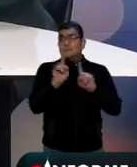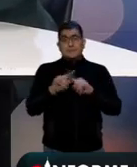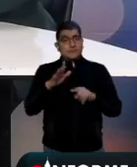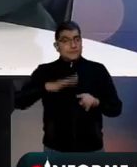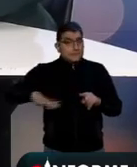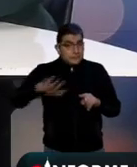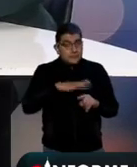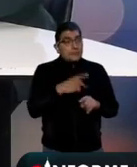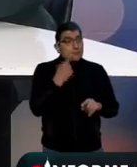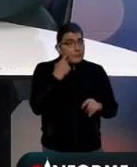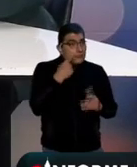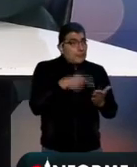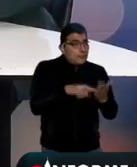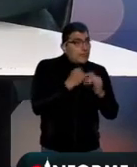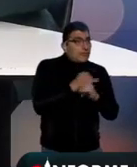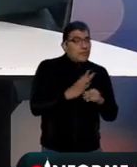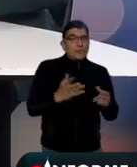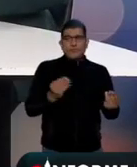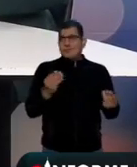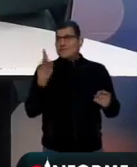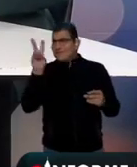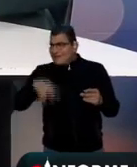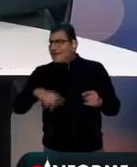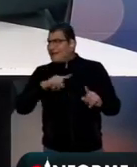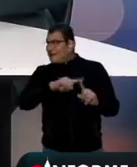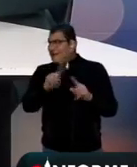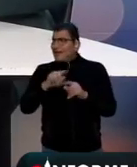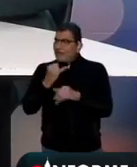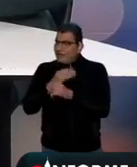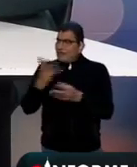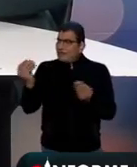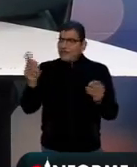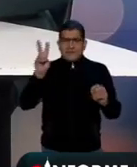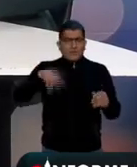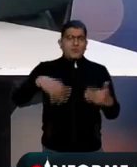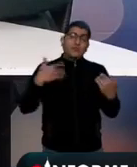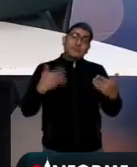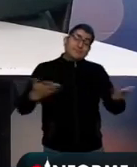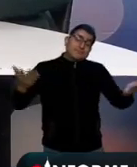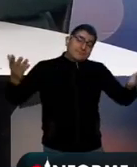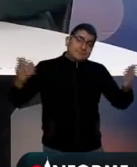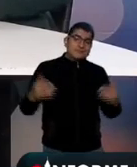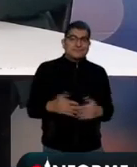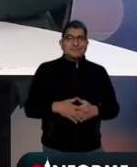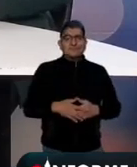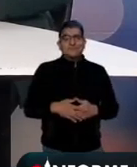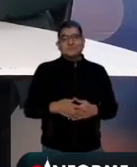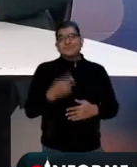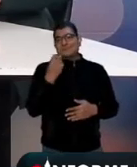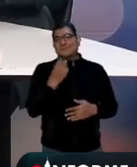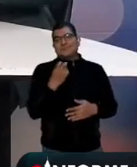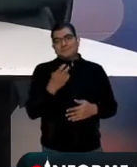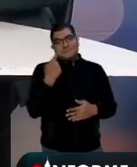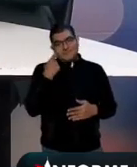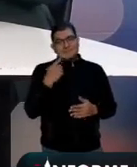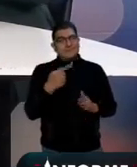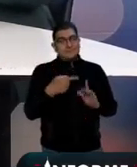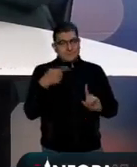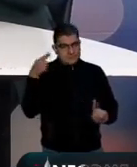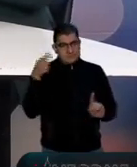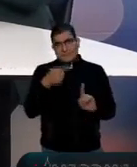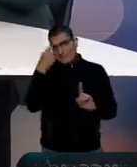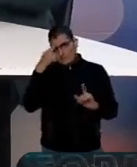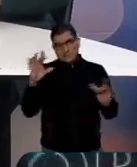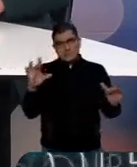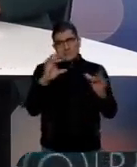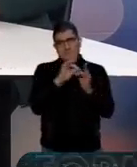mayoría ha resultado cierta, no la mayoría, toda ha resultado cierta, y bueno... hay debate a propósito de la